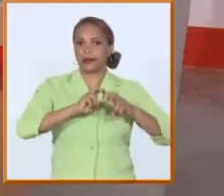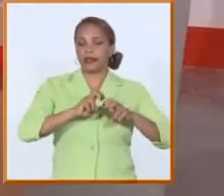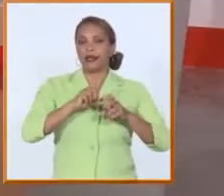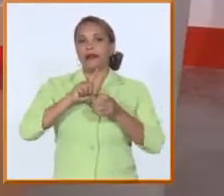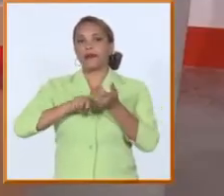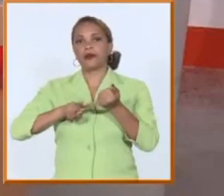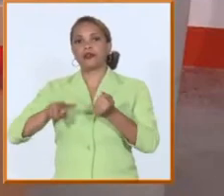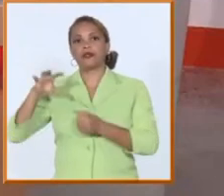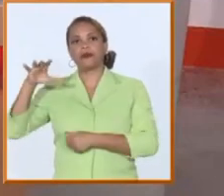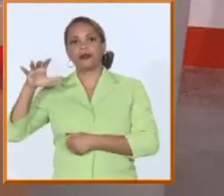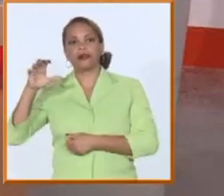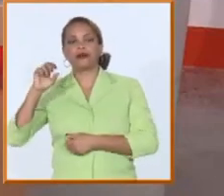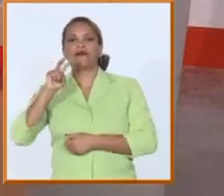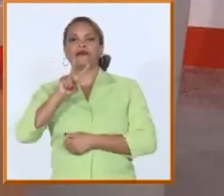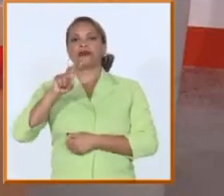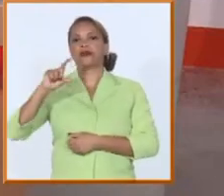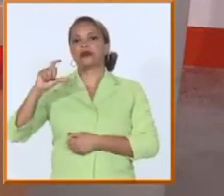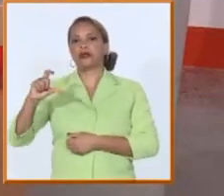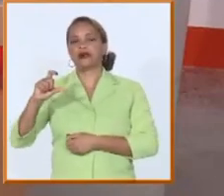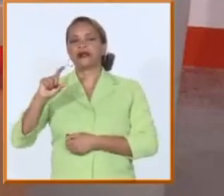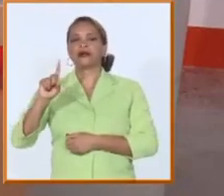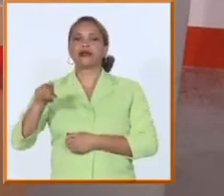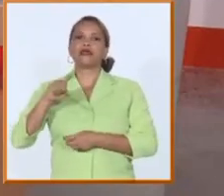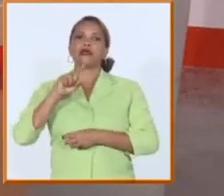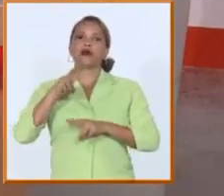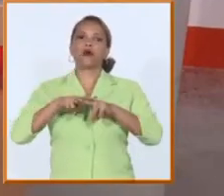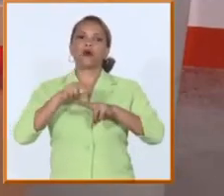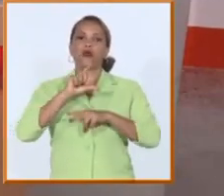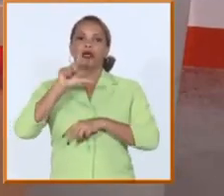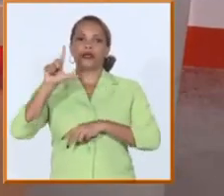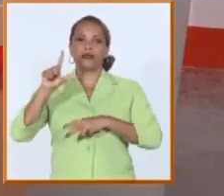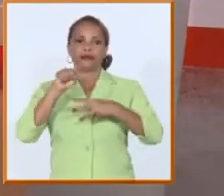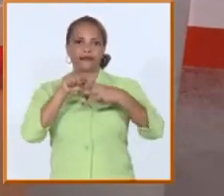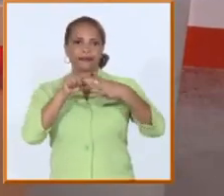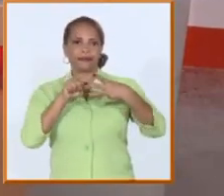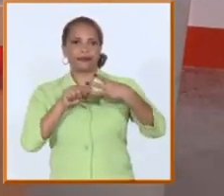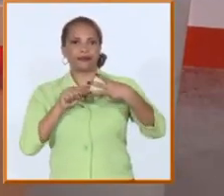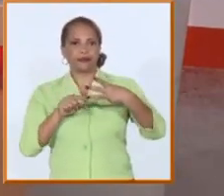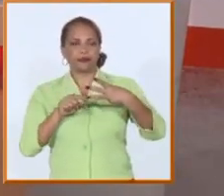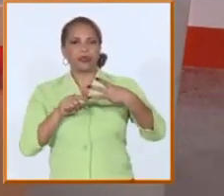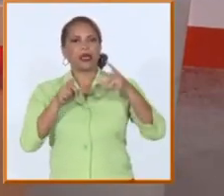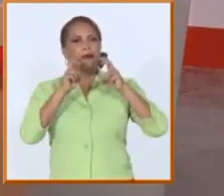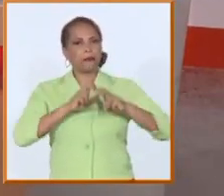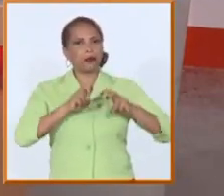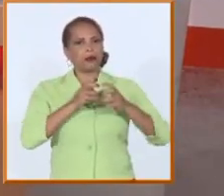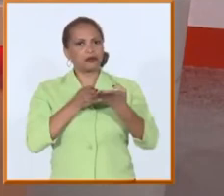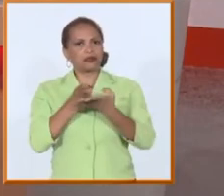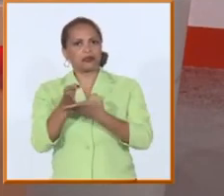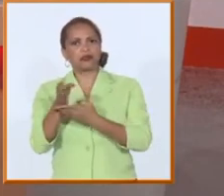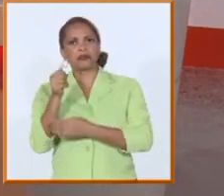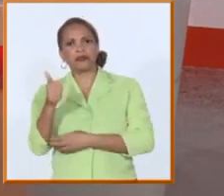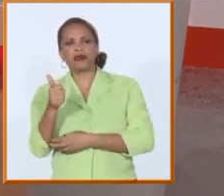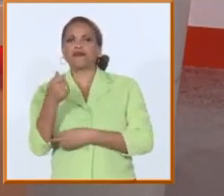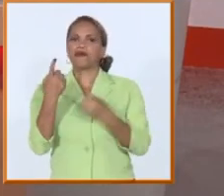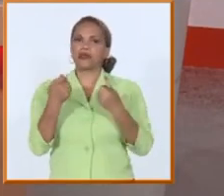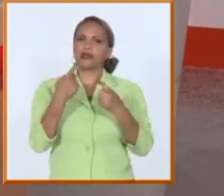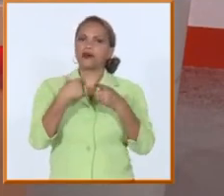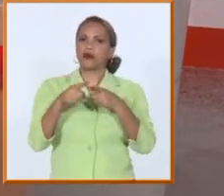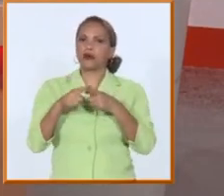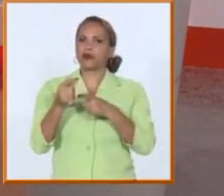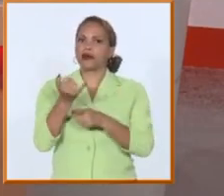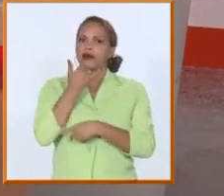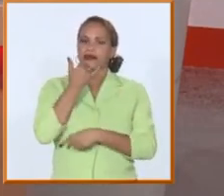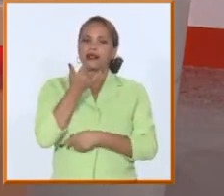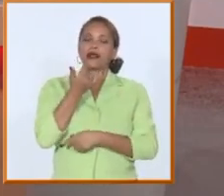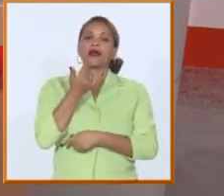Río Villa Clara y Ocguín el experimento marcha bien hay algunas cosas obviamente que tenemos que corregir por el camino no ha